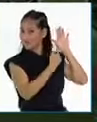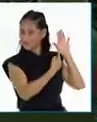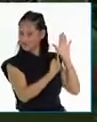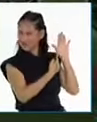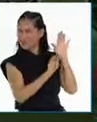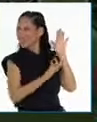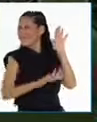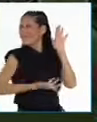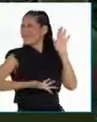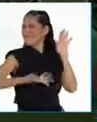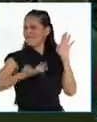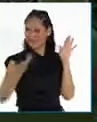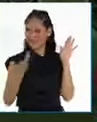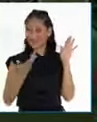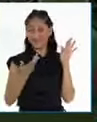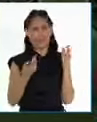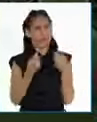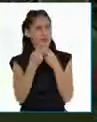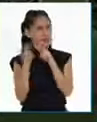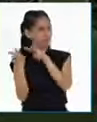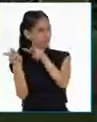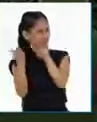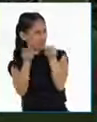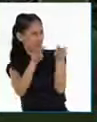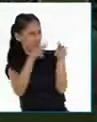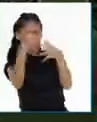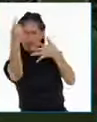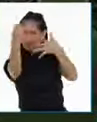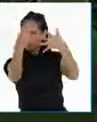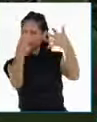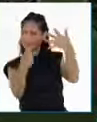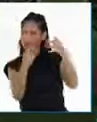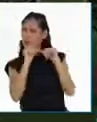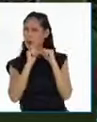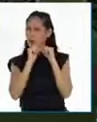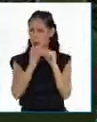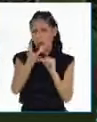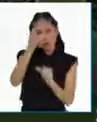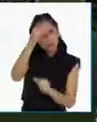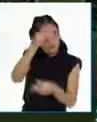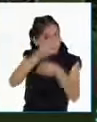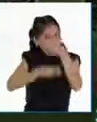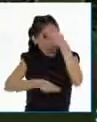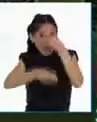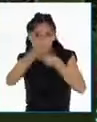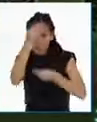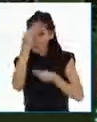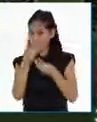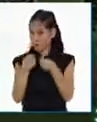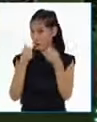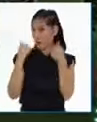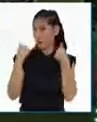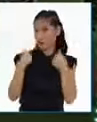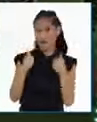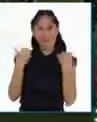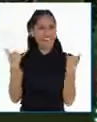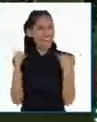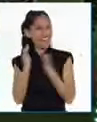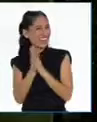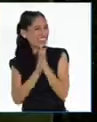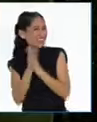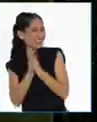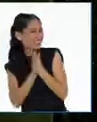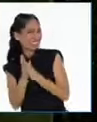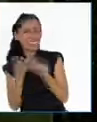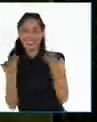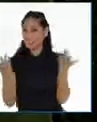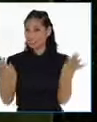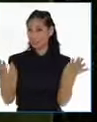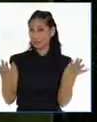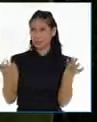encontraremos muchas oportunidades para seguir aprendiendo de manera productiva y muy divertida al mismo tiempo.